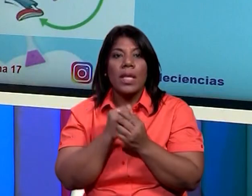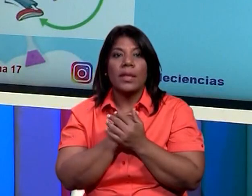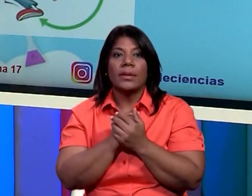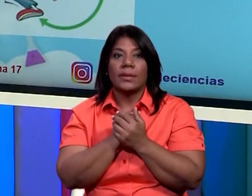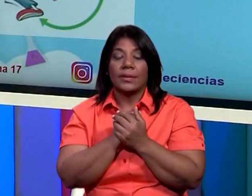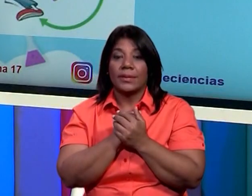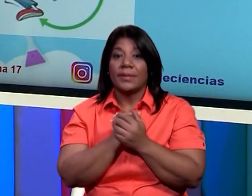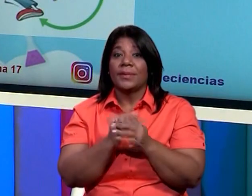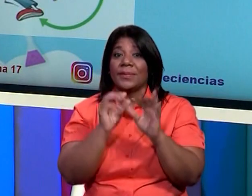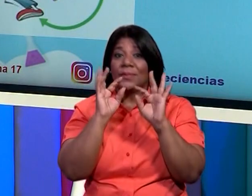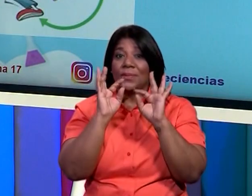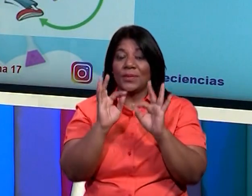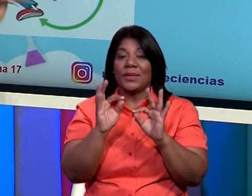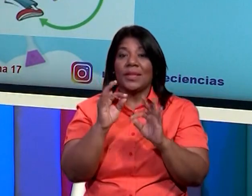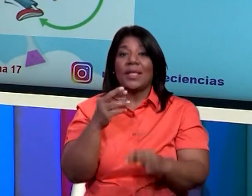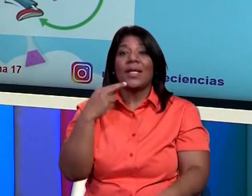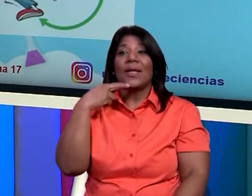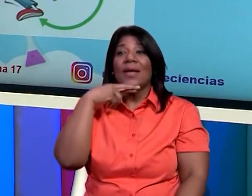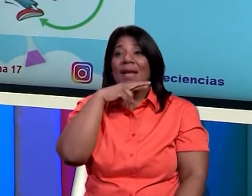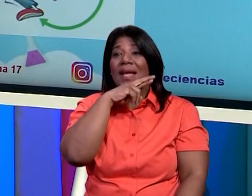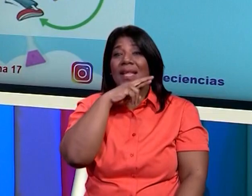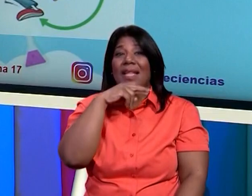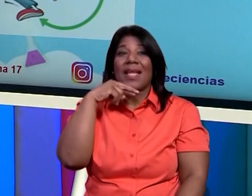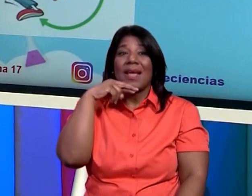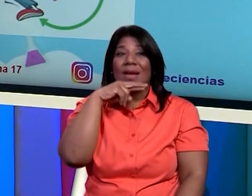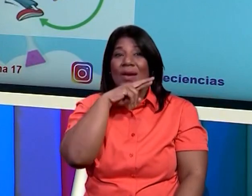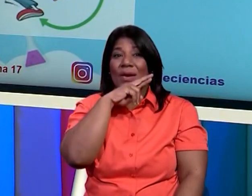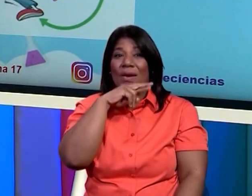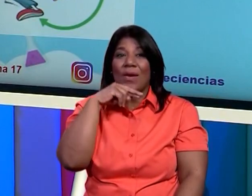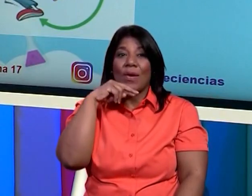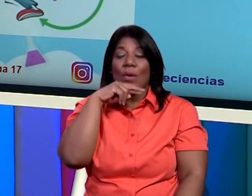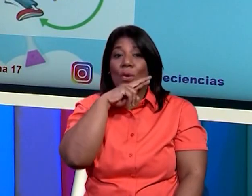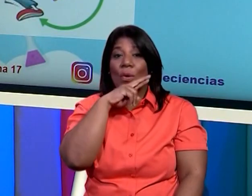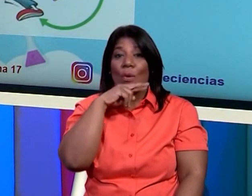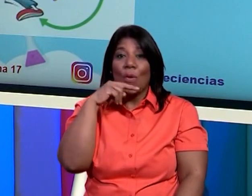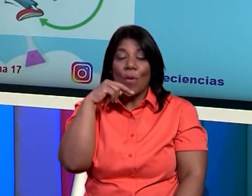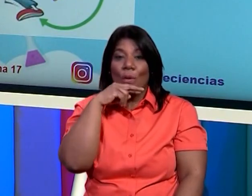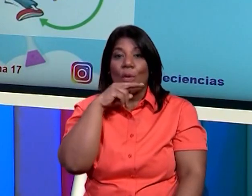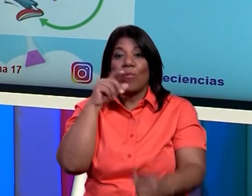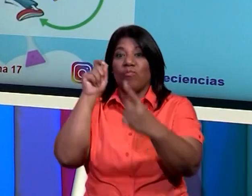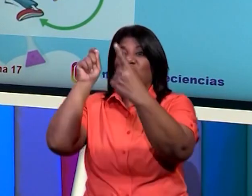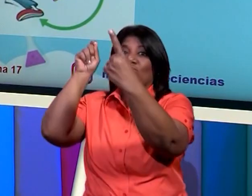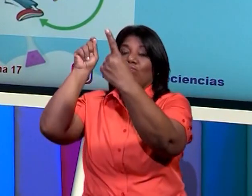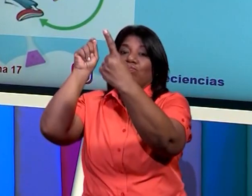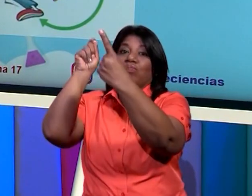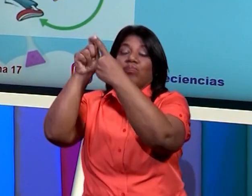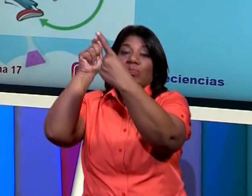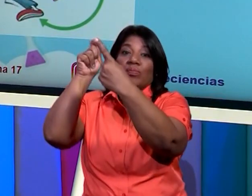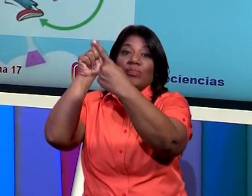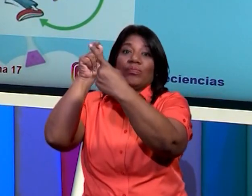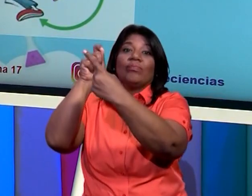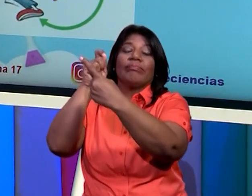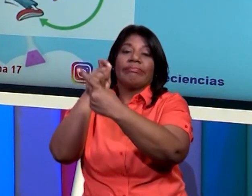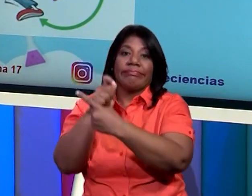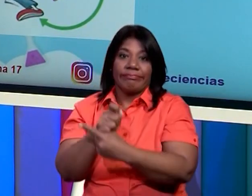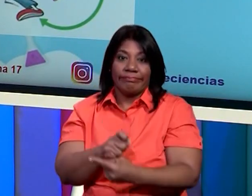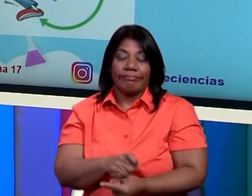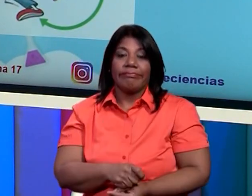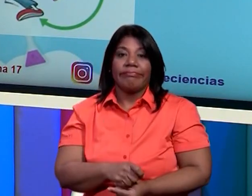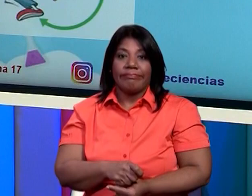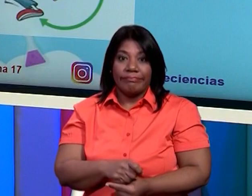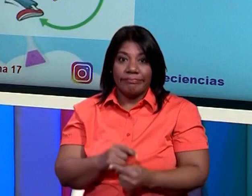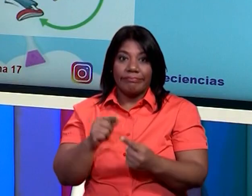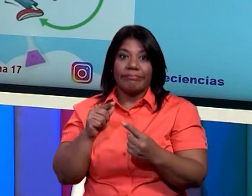muy bien la de color rojo como pueden ver aquí verdad como pueden ver aquí que señala desde el